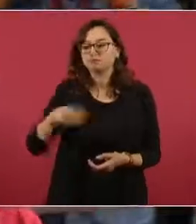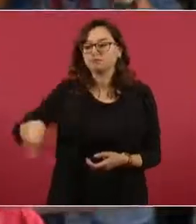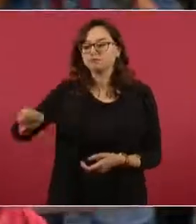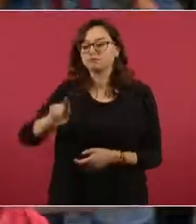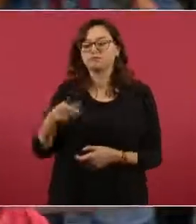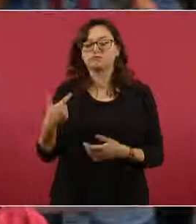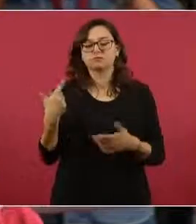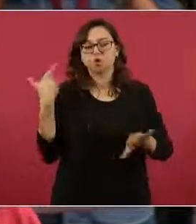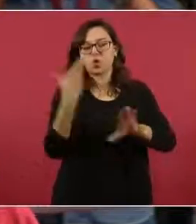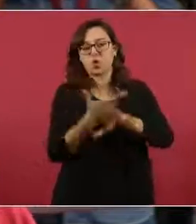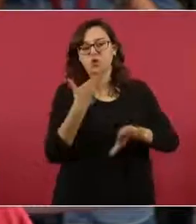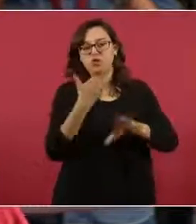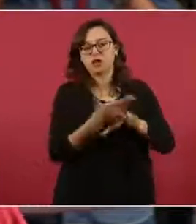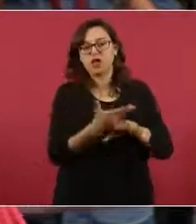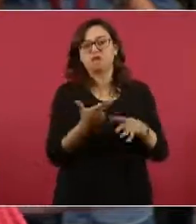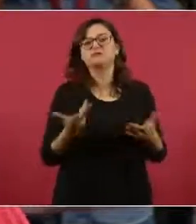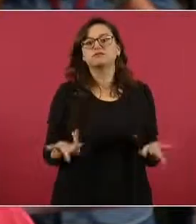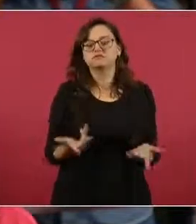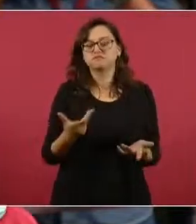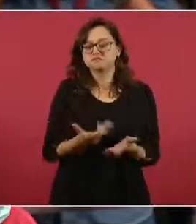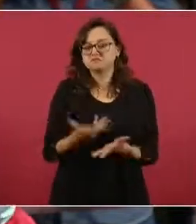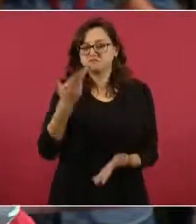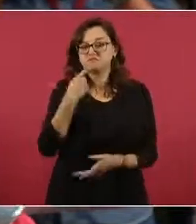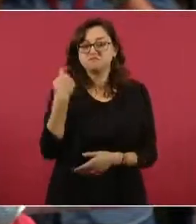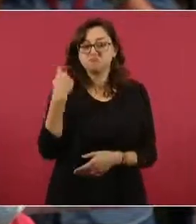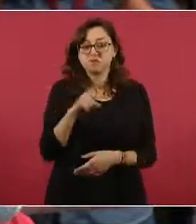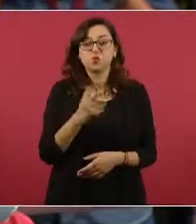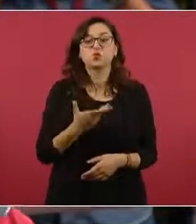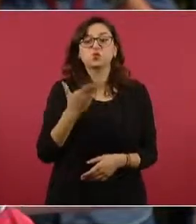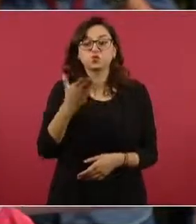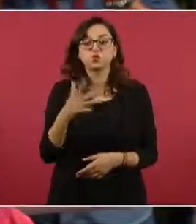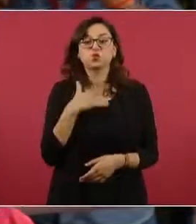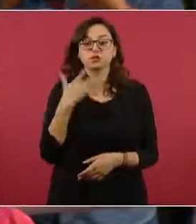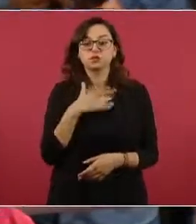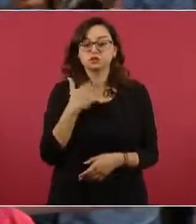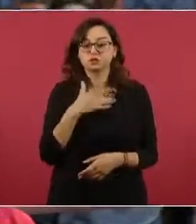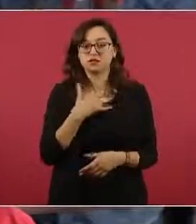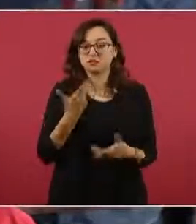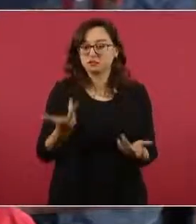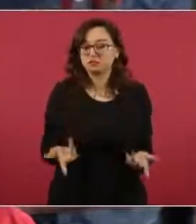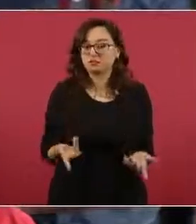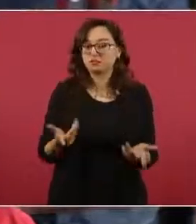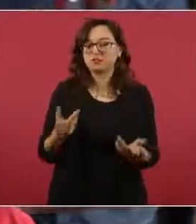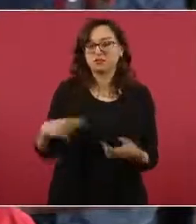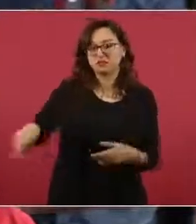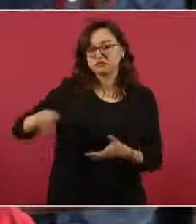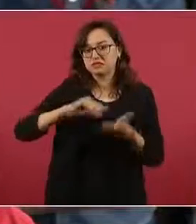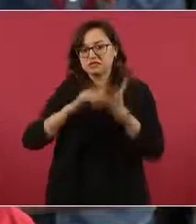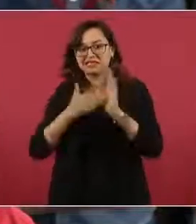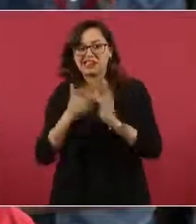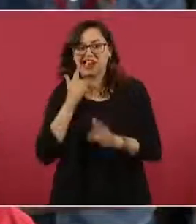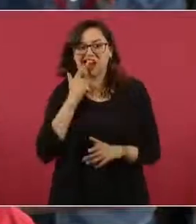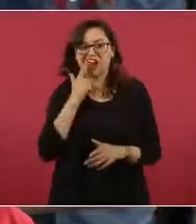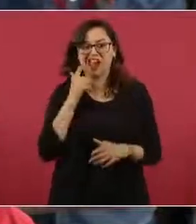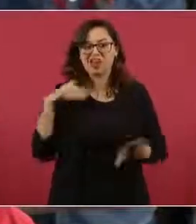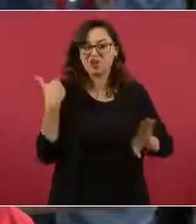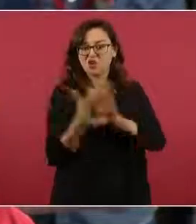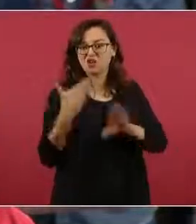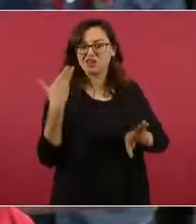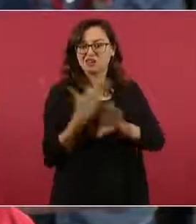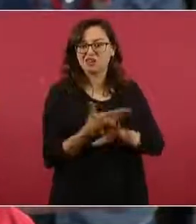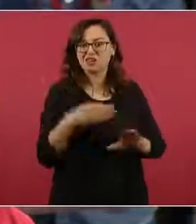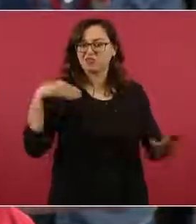estos dirigentes y si usted también concuerda que se trata de una estrategia o en este caso, pues,